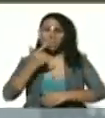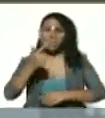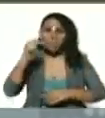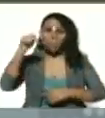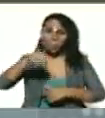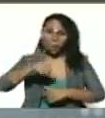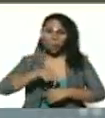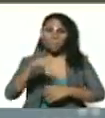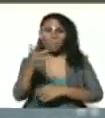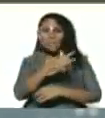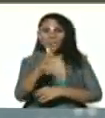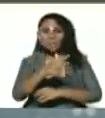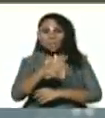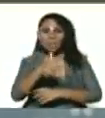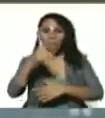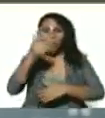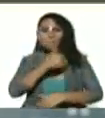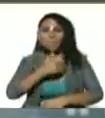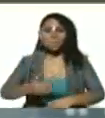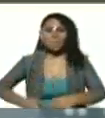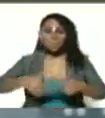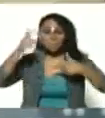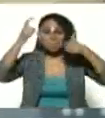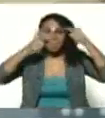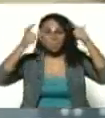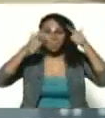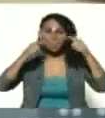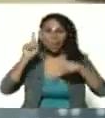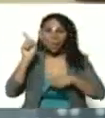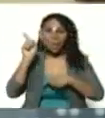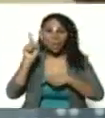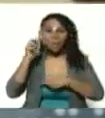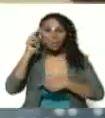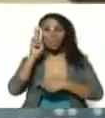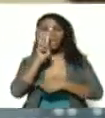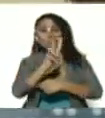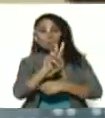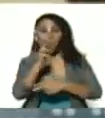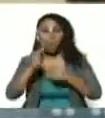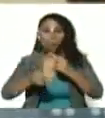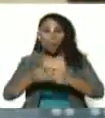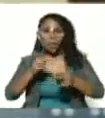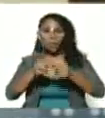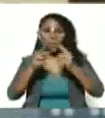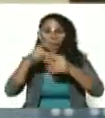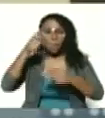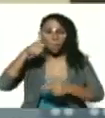muy parecida al comandante Hugo Chávez. Tenía la visión de construir con el pueblo.